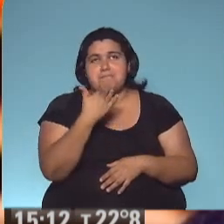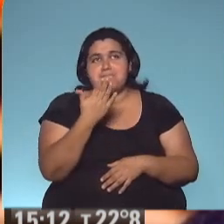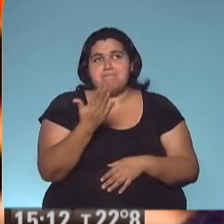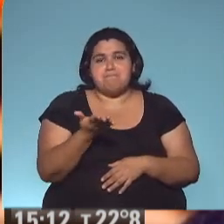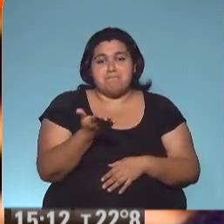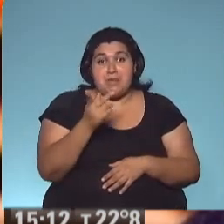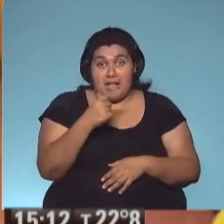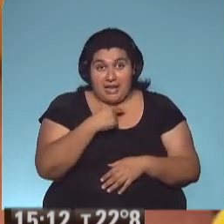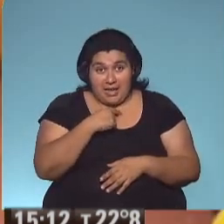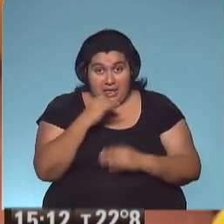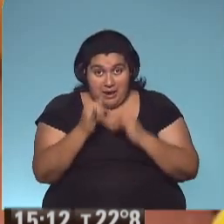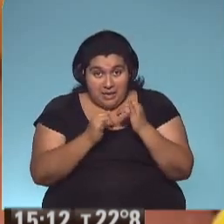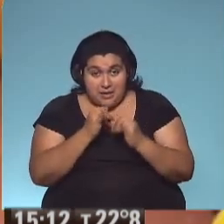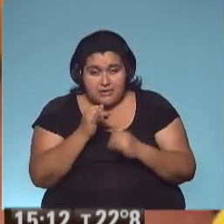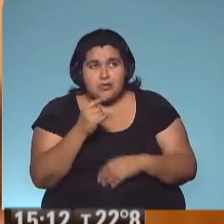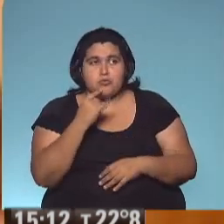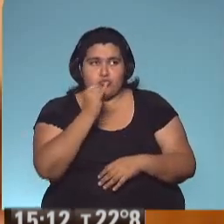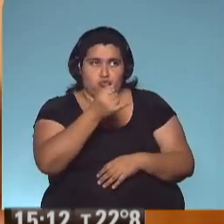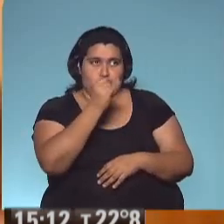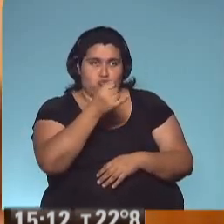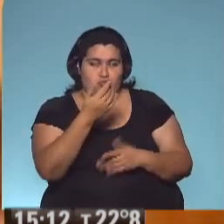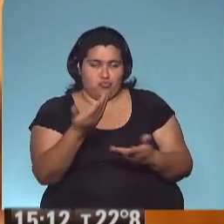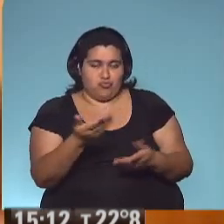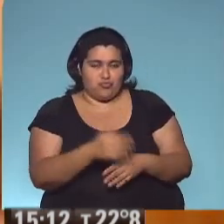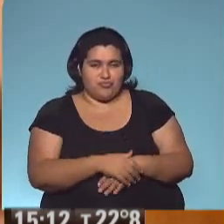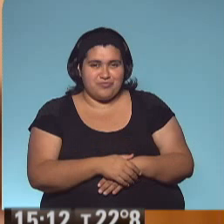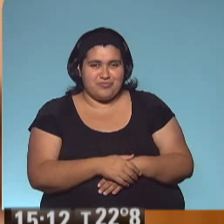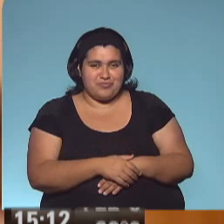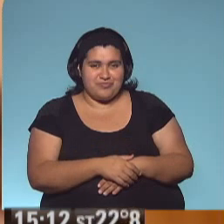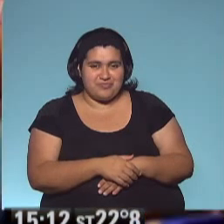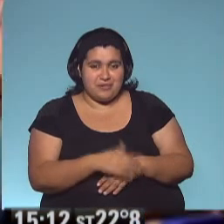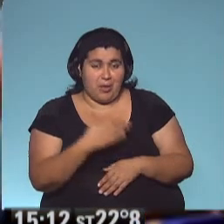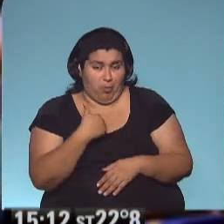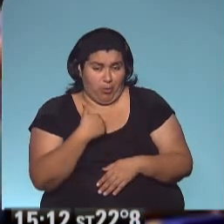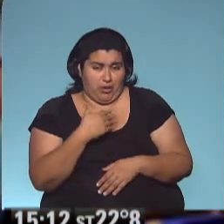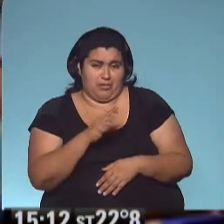¿Quieren? ¡Yo sí! ¿Por mí?